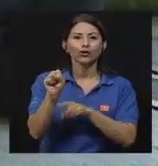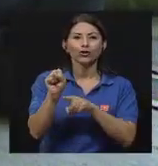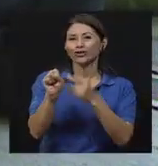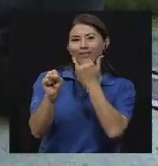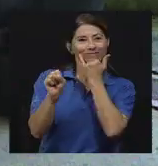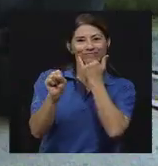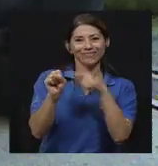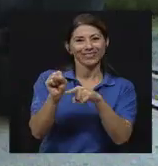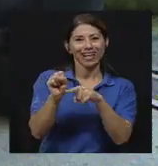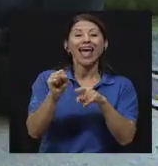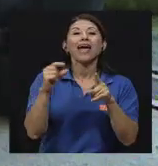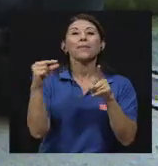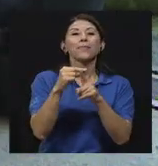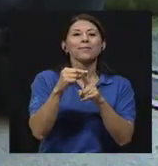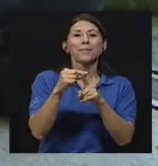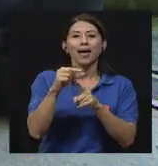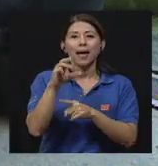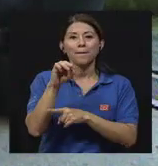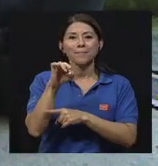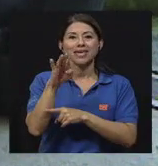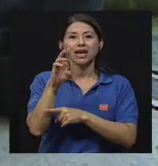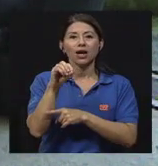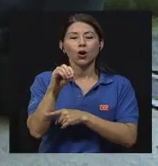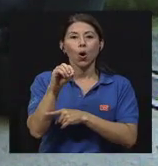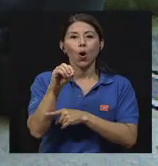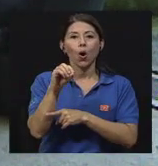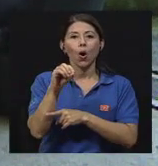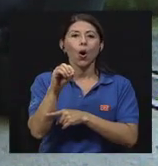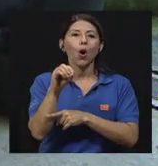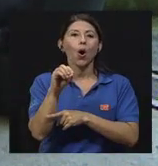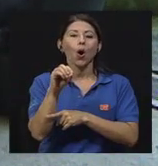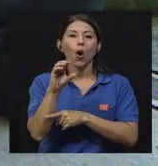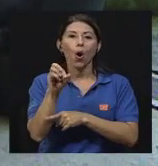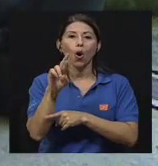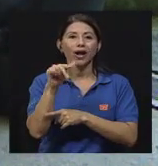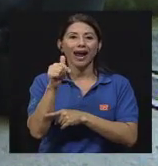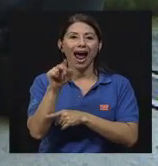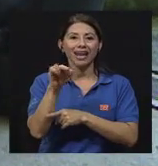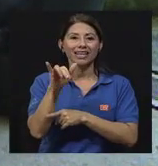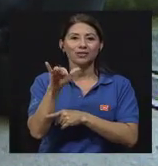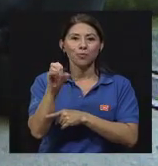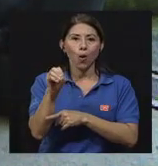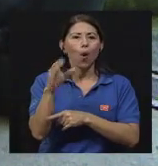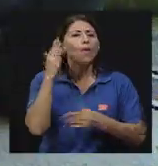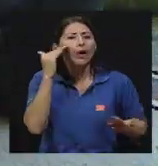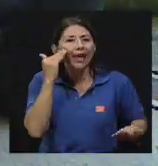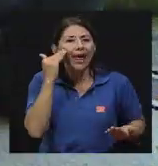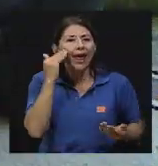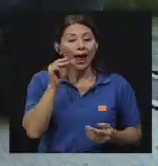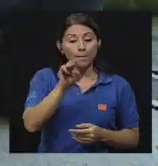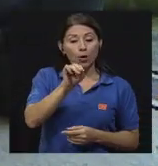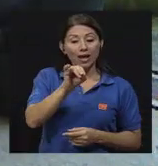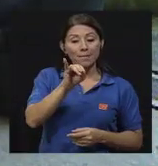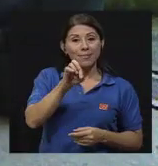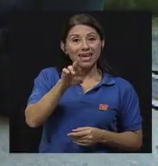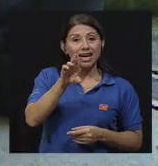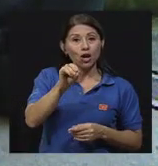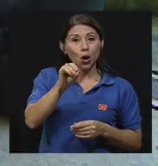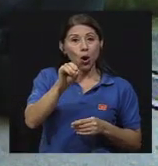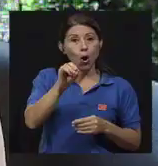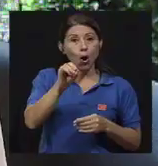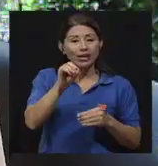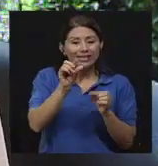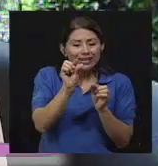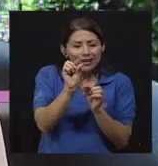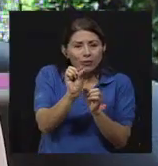microorganismo porque micro-bio quiere decir pequeña vida. En cambio, microorganismo pues contempla que ya es un ser vivo, un organismo.